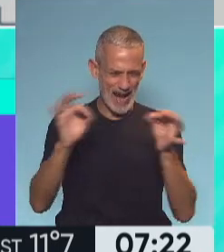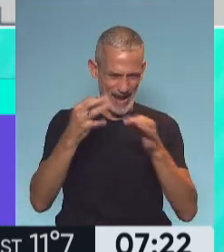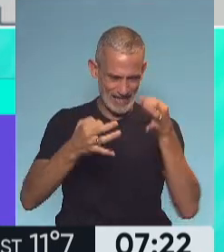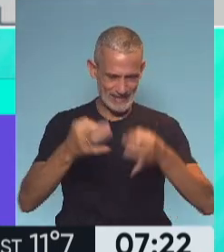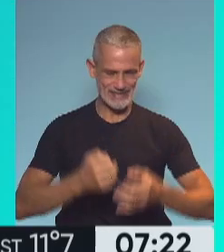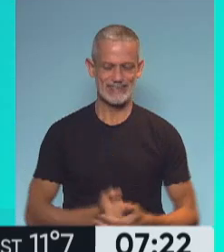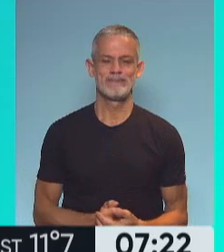¡Gracias! ¡Gracias!